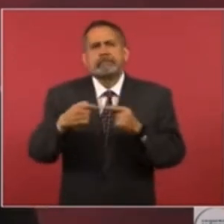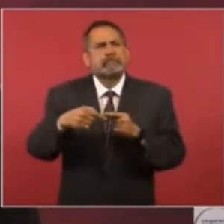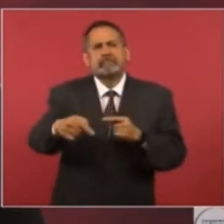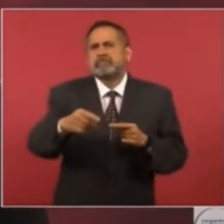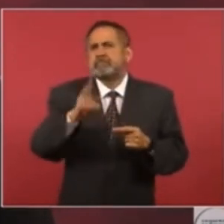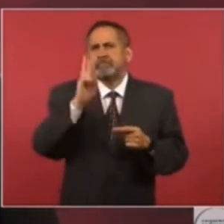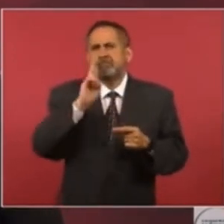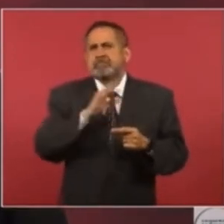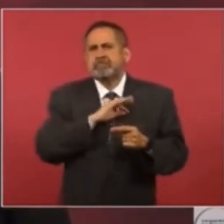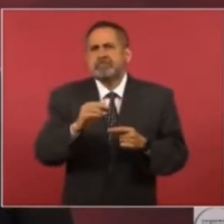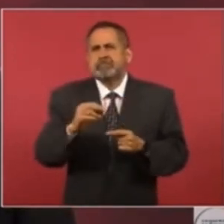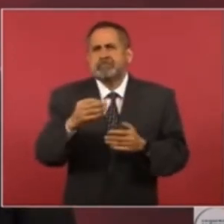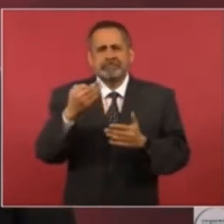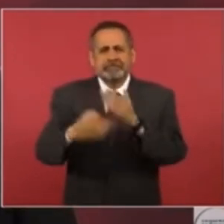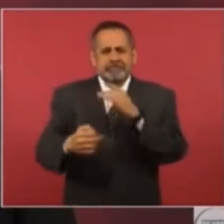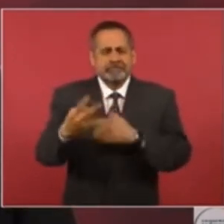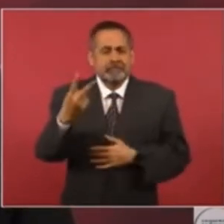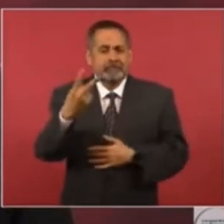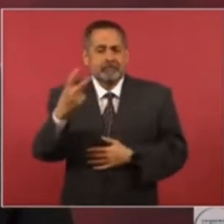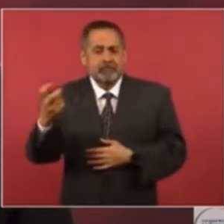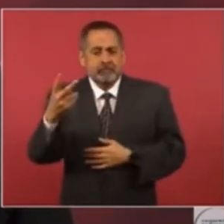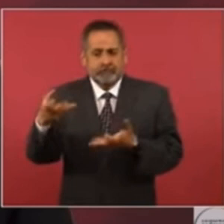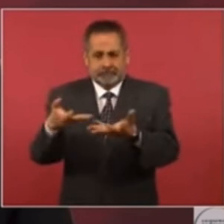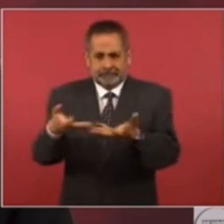doscientos terrenos.